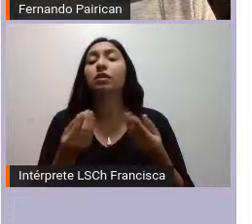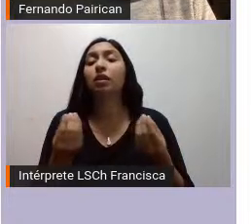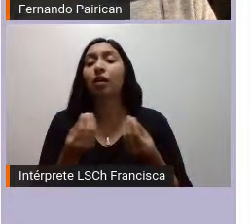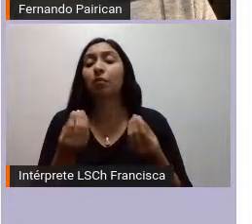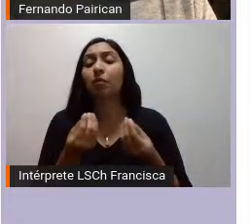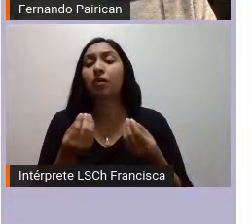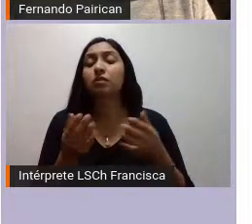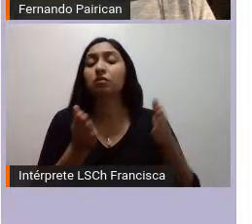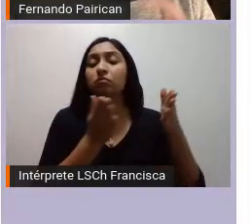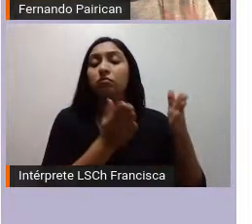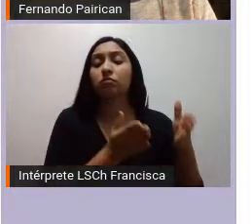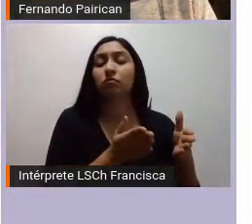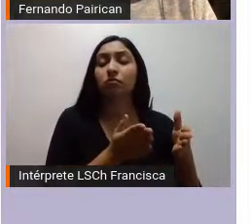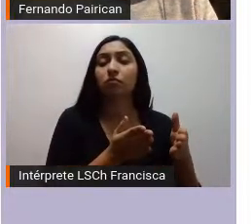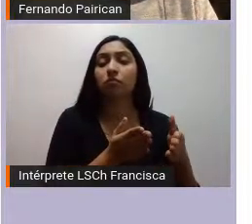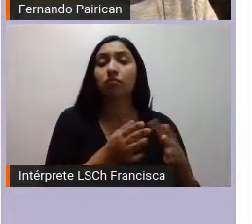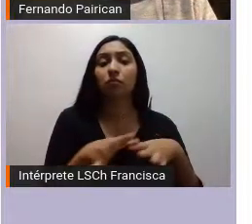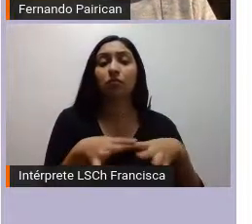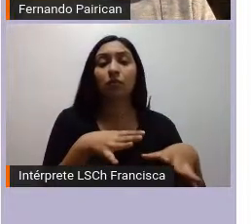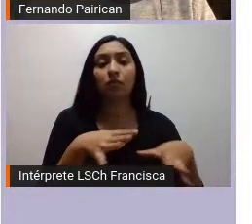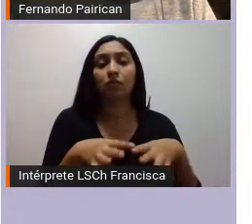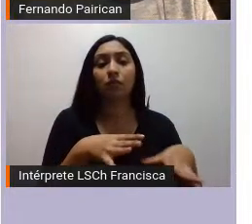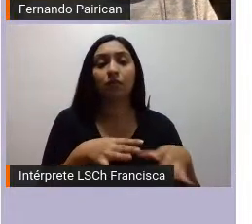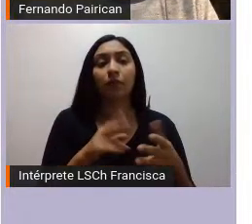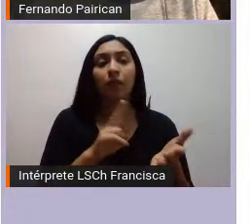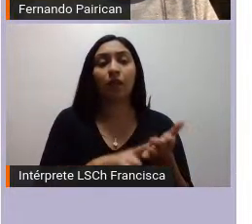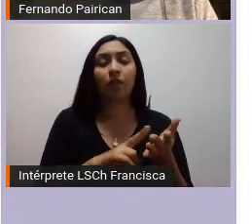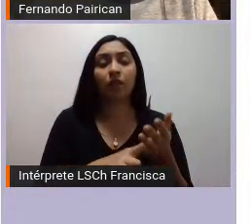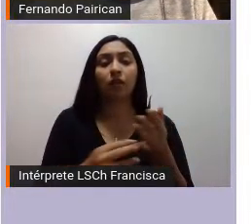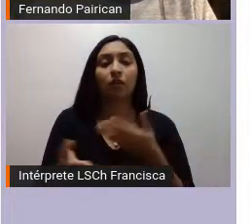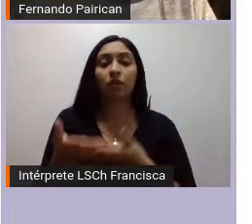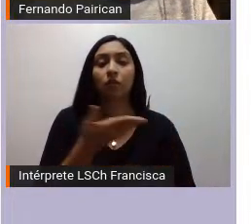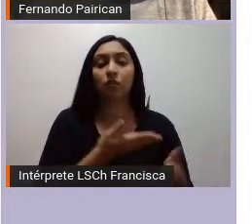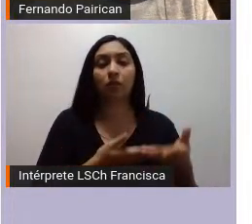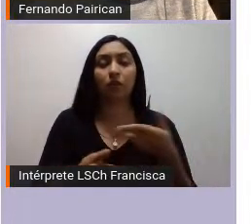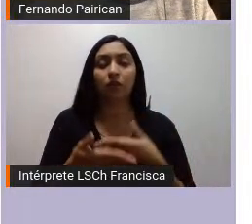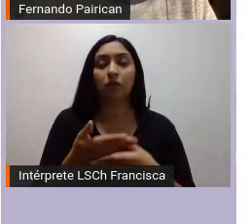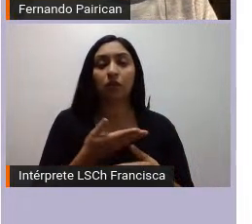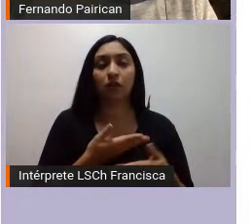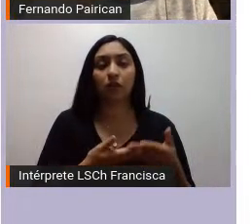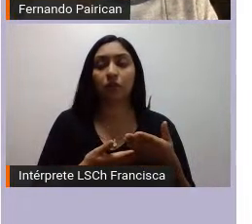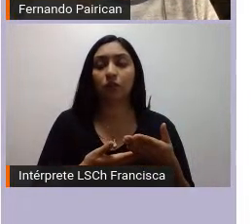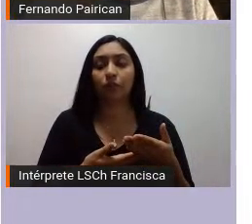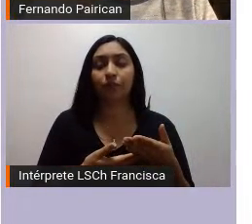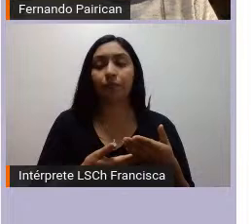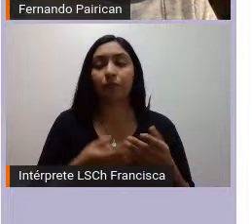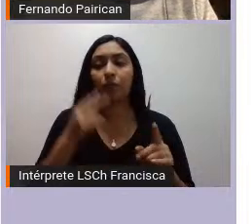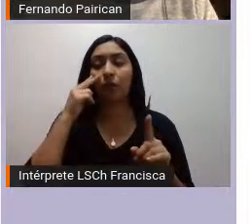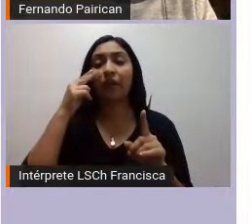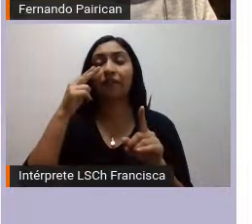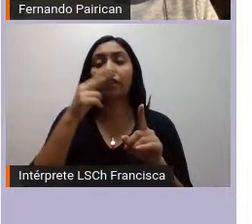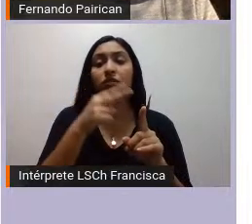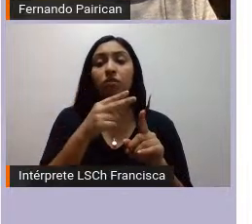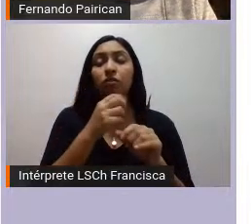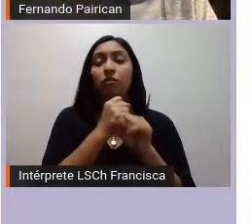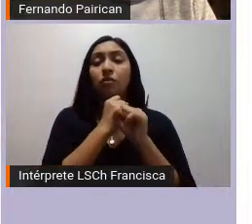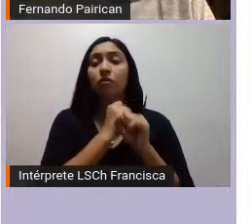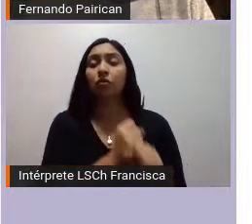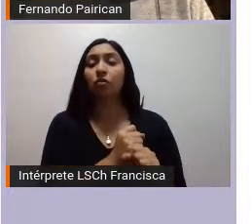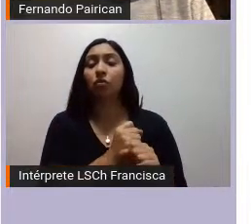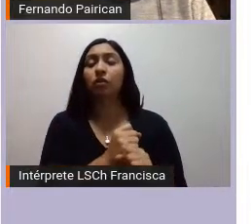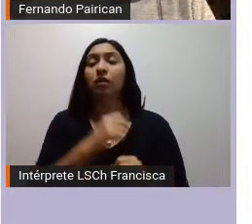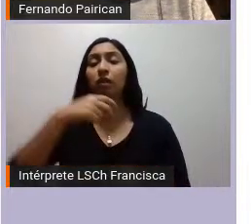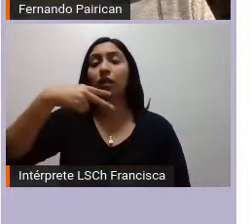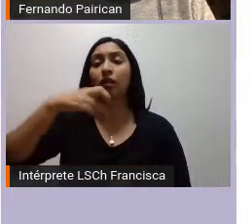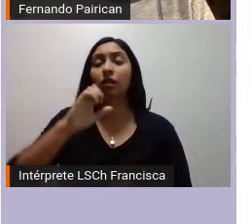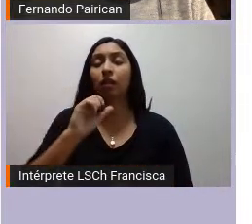mapuche bueno eso es en realidad más compartido en el movimiento mapuche que sea una visión antineoliberal que vean en el neoliberalismo como